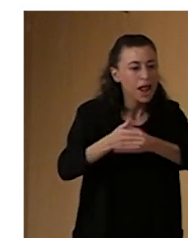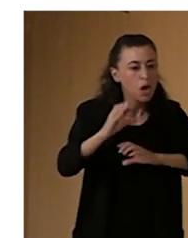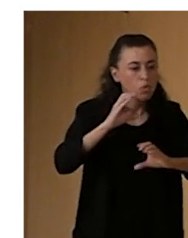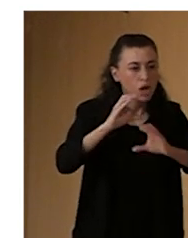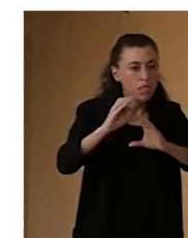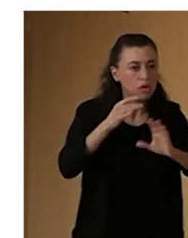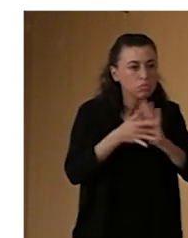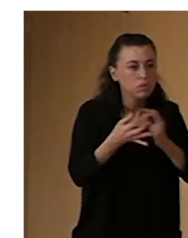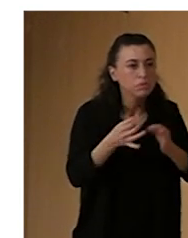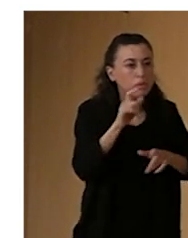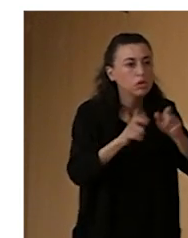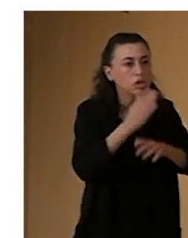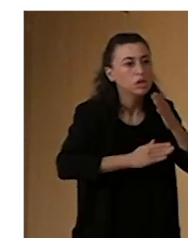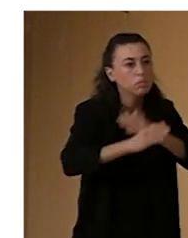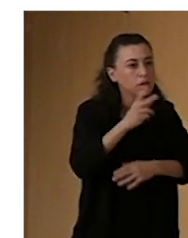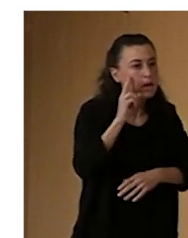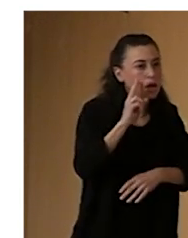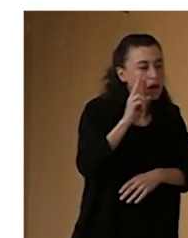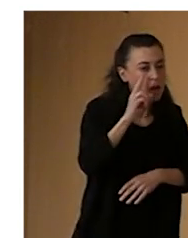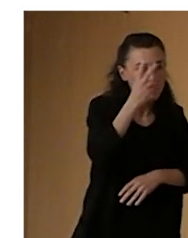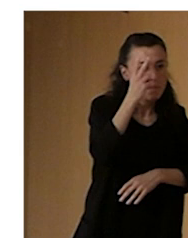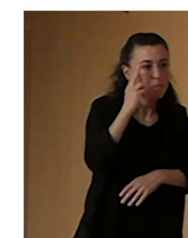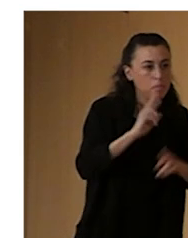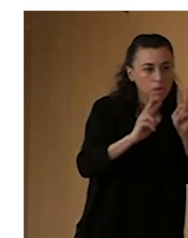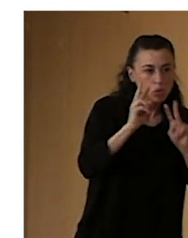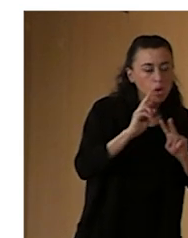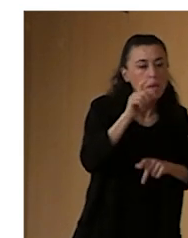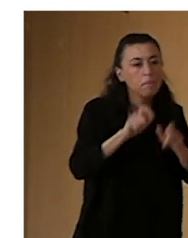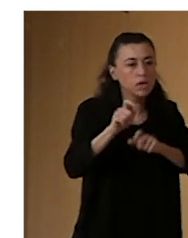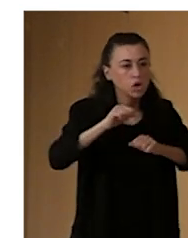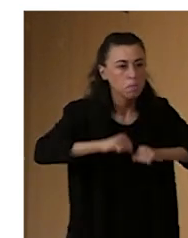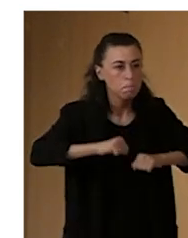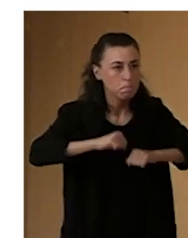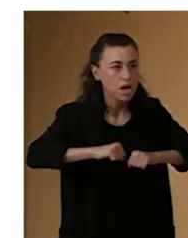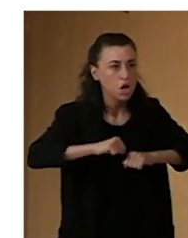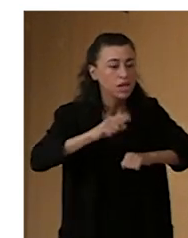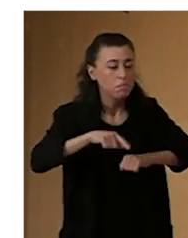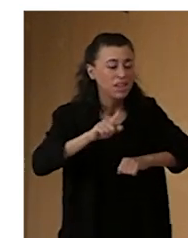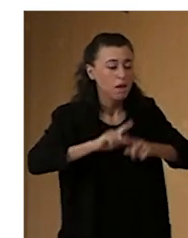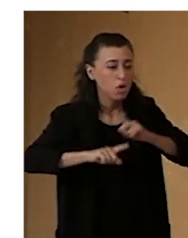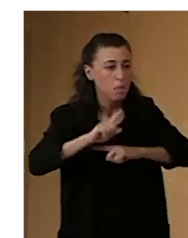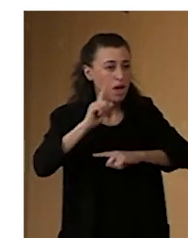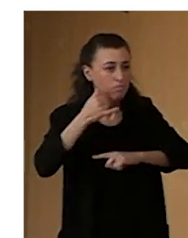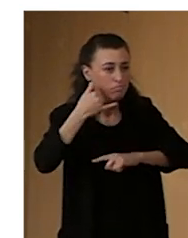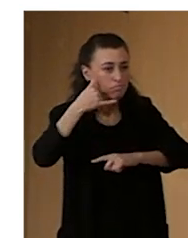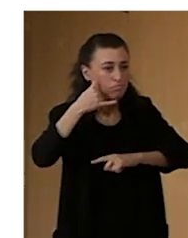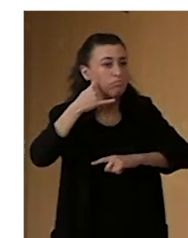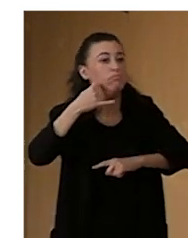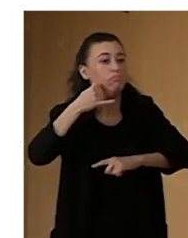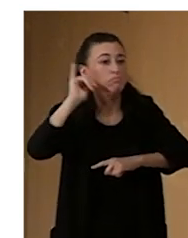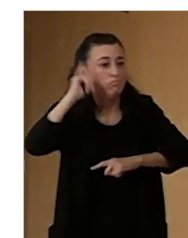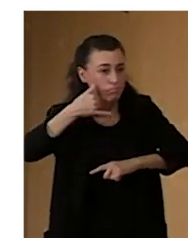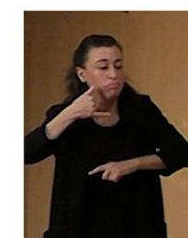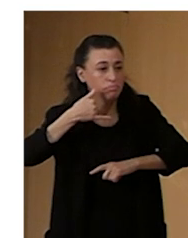Es decir, personas con discapacidad asociativa visual, personas mayores, que normalmente tienen también problemas de audición o de visión, o pueden